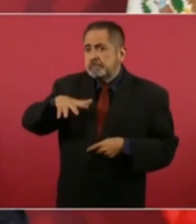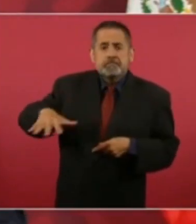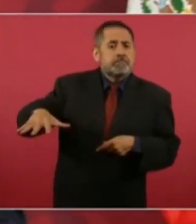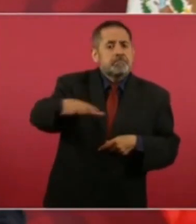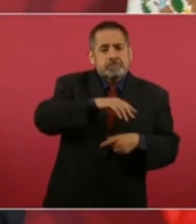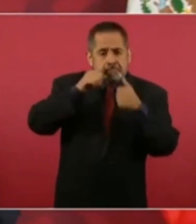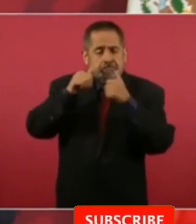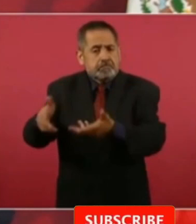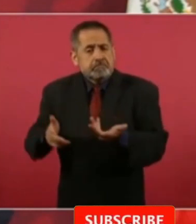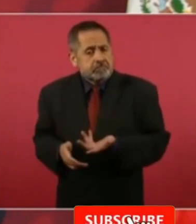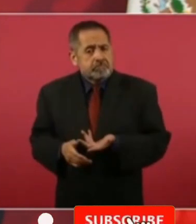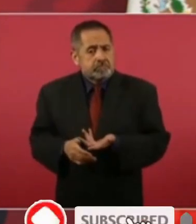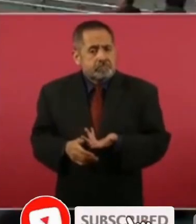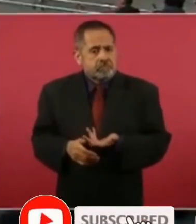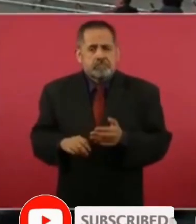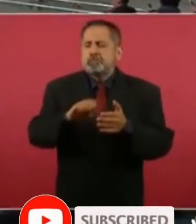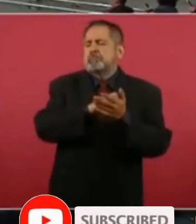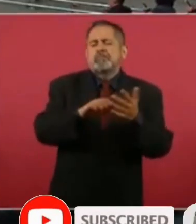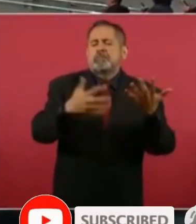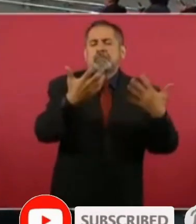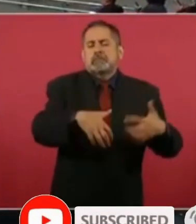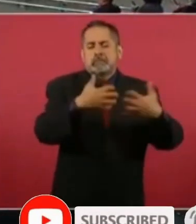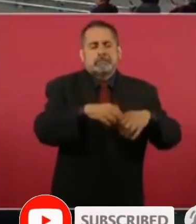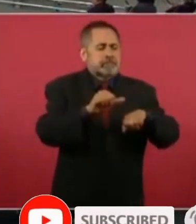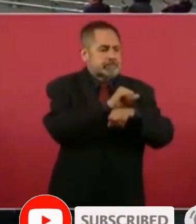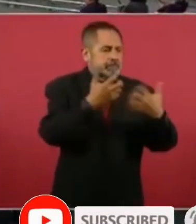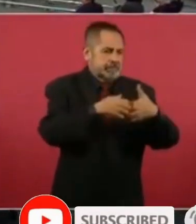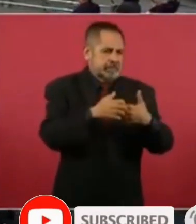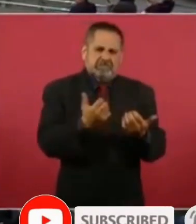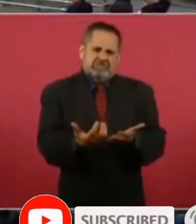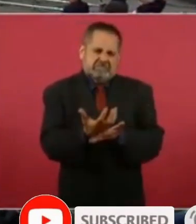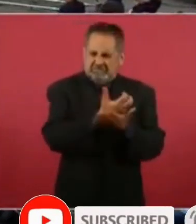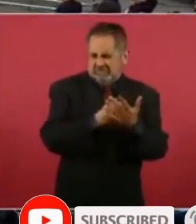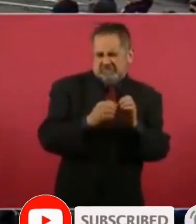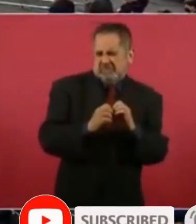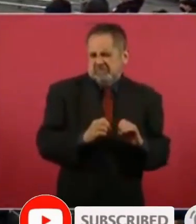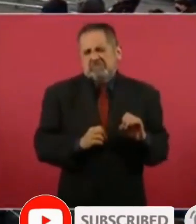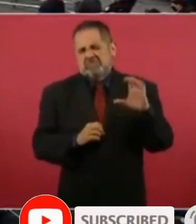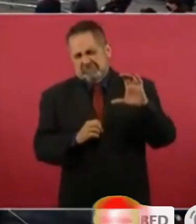Porque puede ser que la industria automotriz represente más dinero.